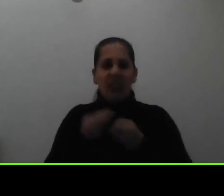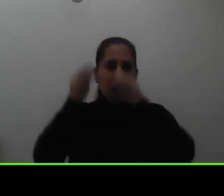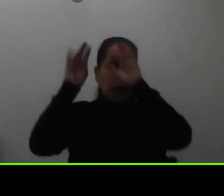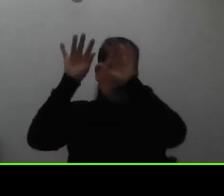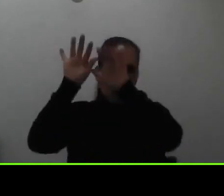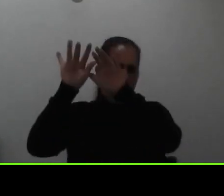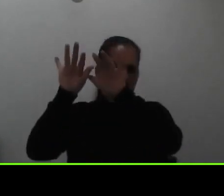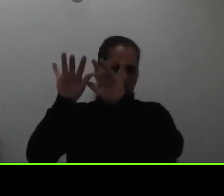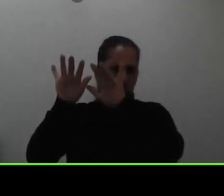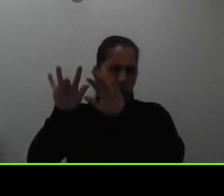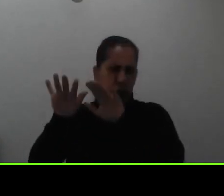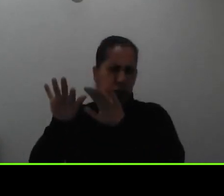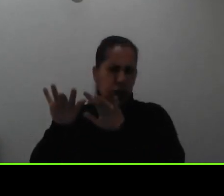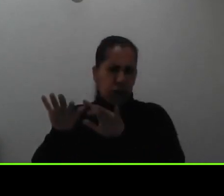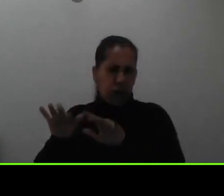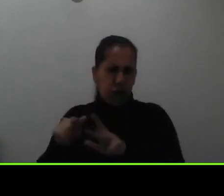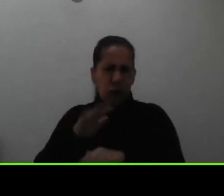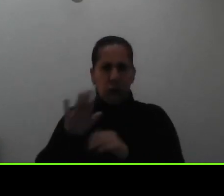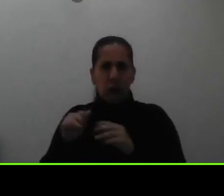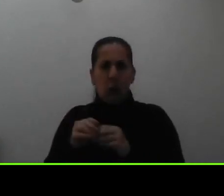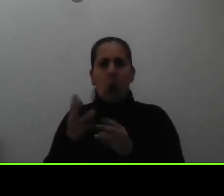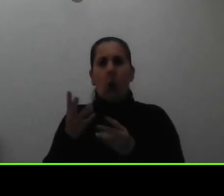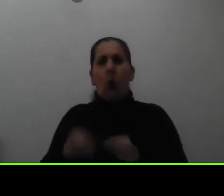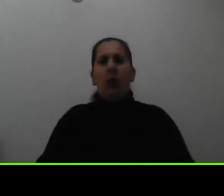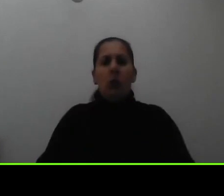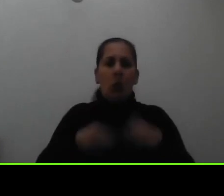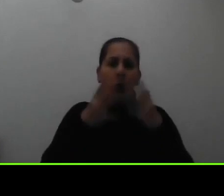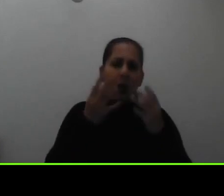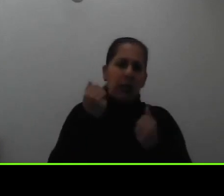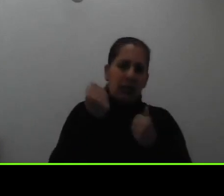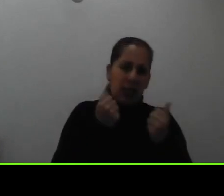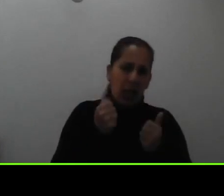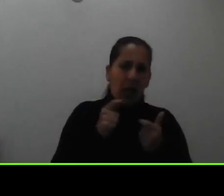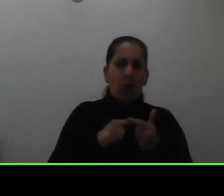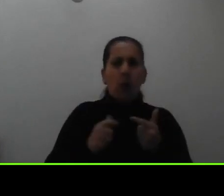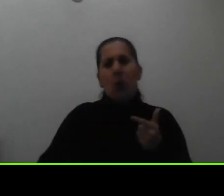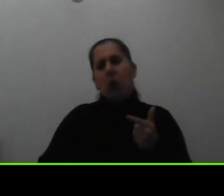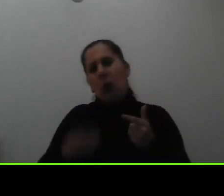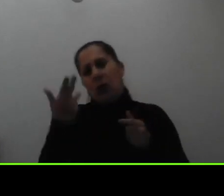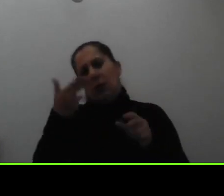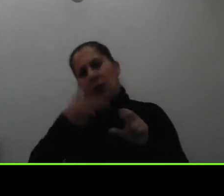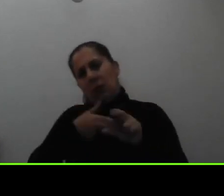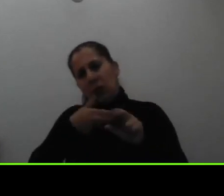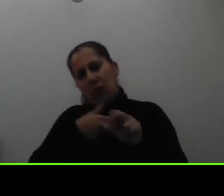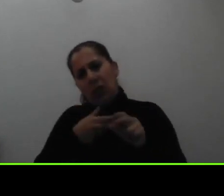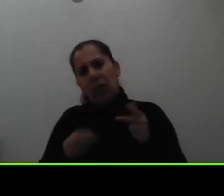cuánto es el mantenimiento del carro cuánto gasta por gasolina